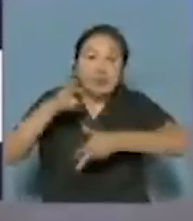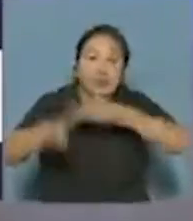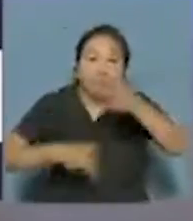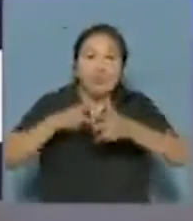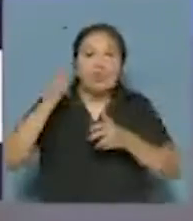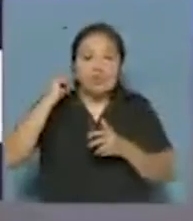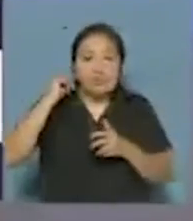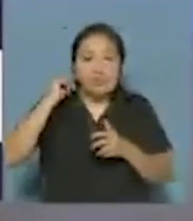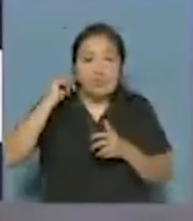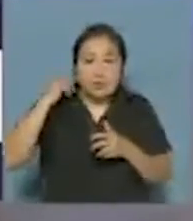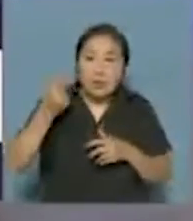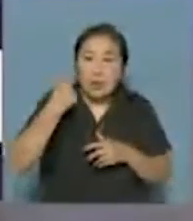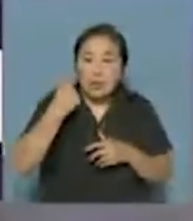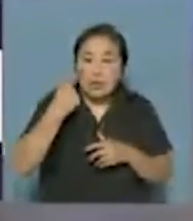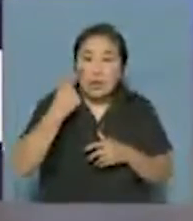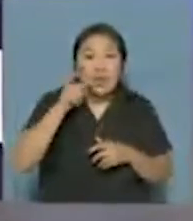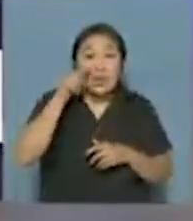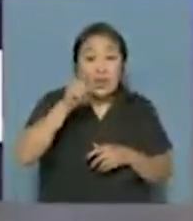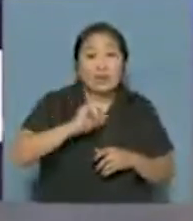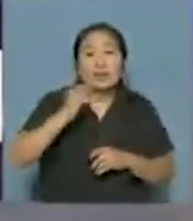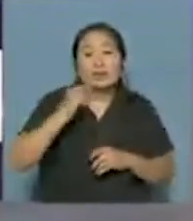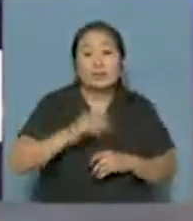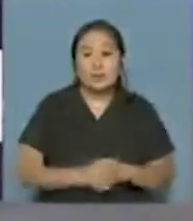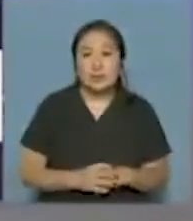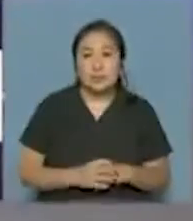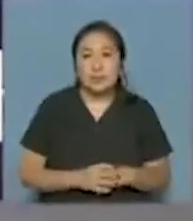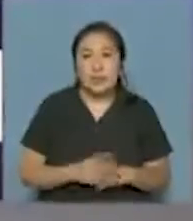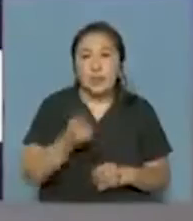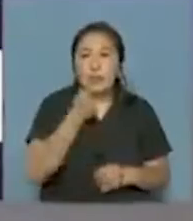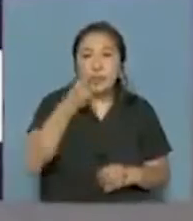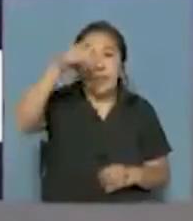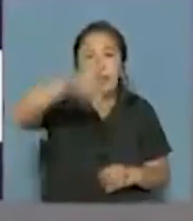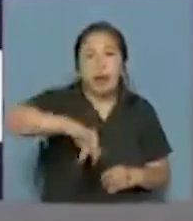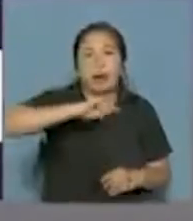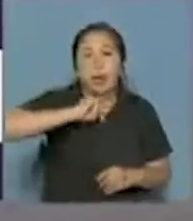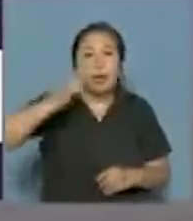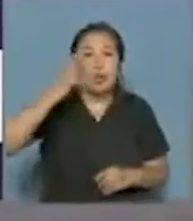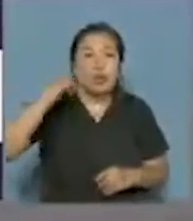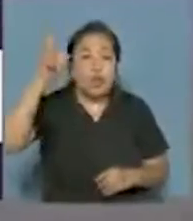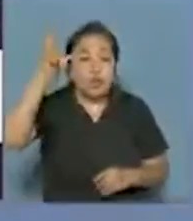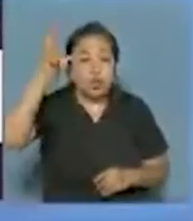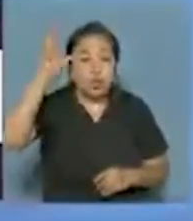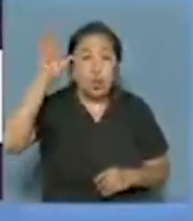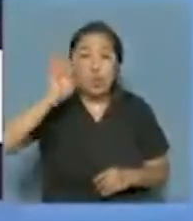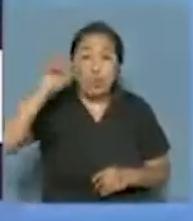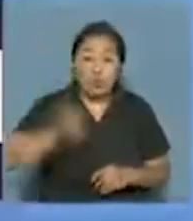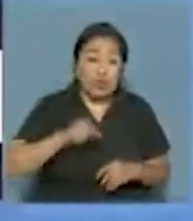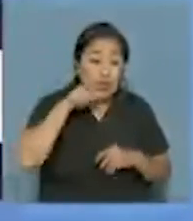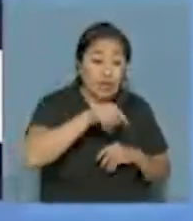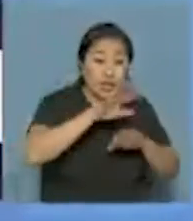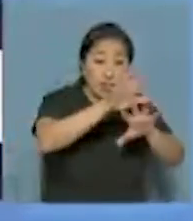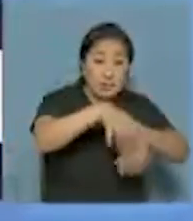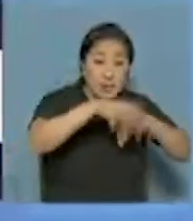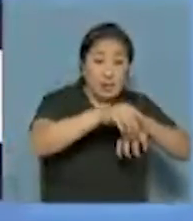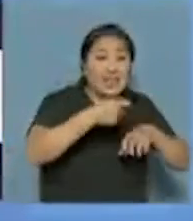Es hora de que también vean que en el caso de Jujuy, más del 98% de la producción se